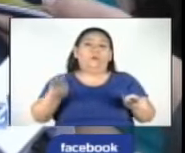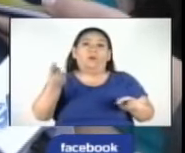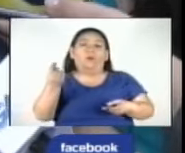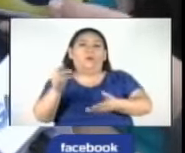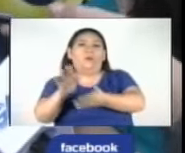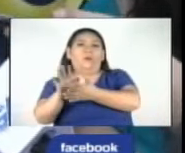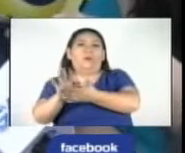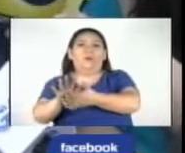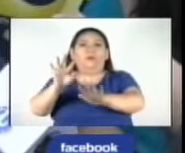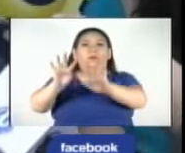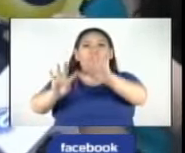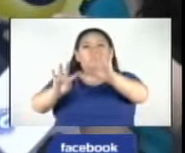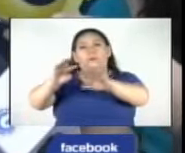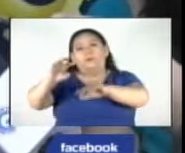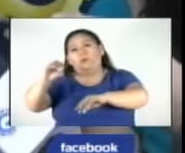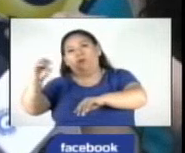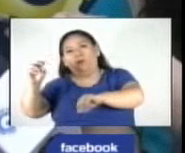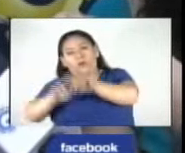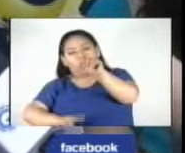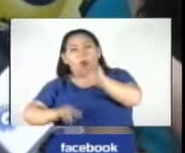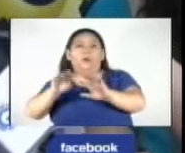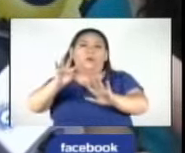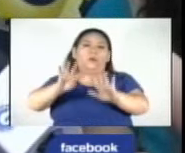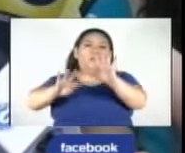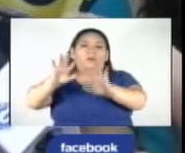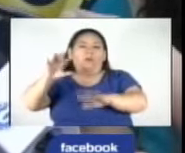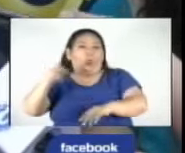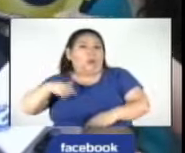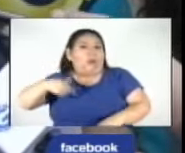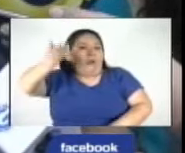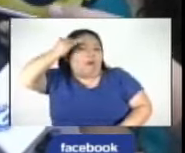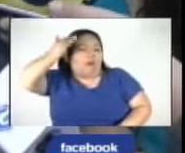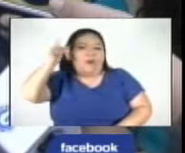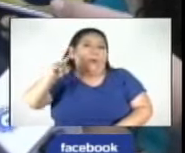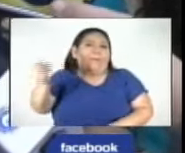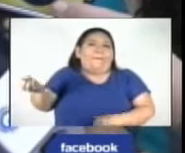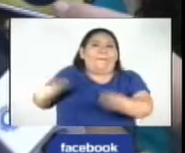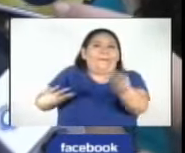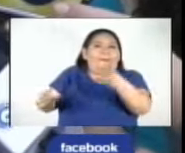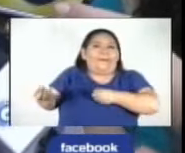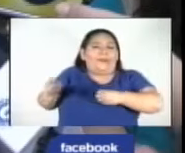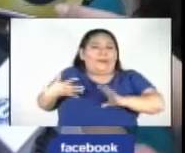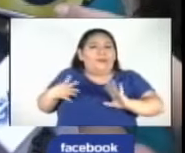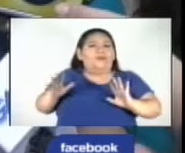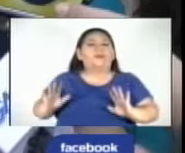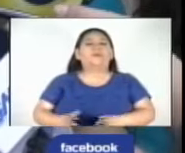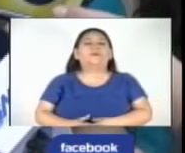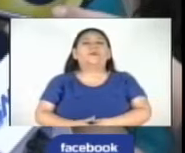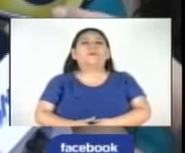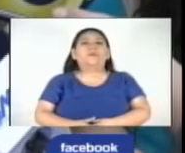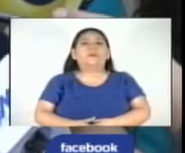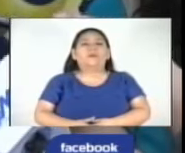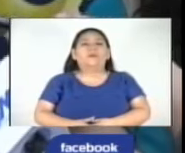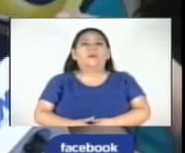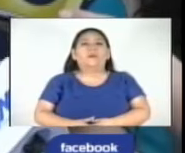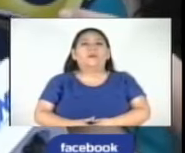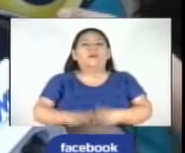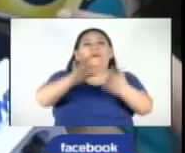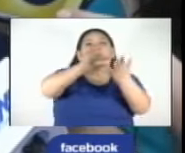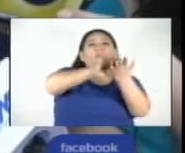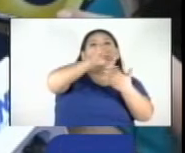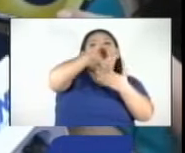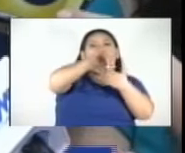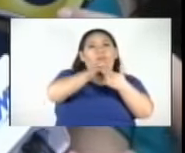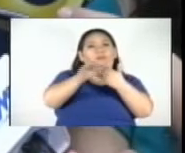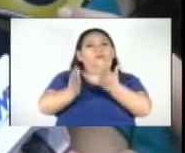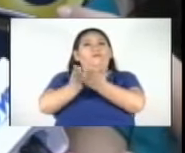precio ronda entre los 900 y 950 dólares. No soy experta, pero eso es lo que me han dicho las cámaras. Y el proyecto